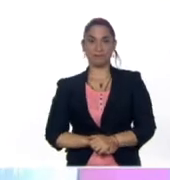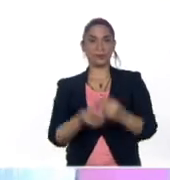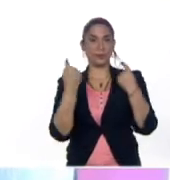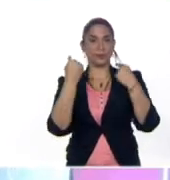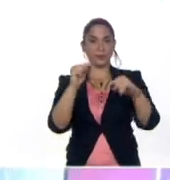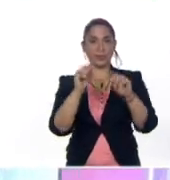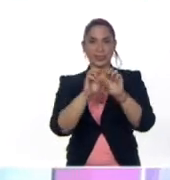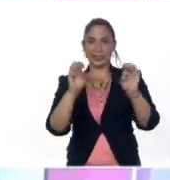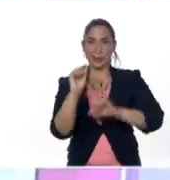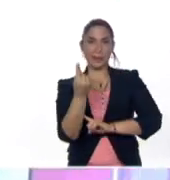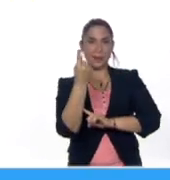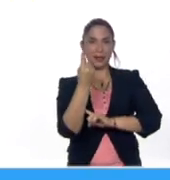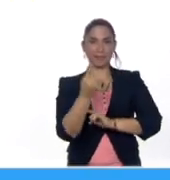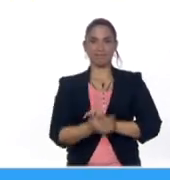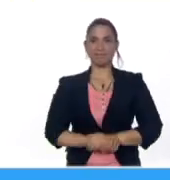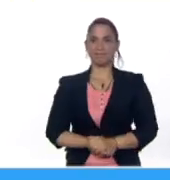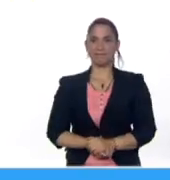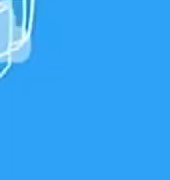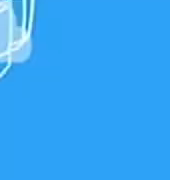nivel de educación primaria